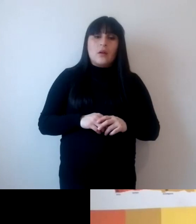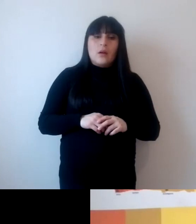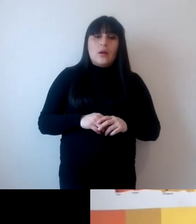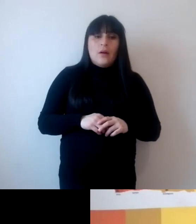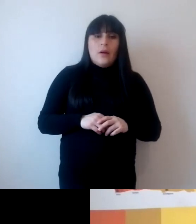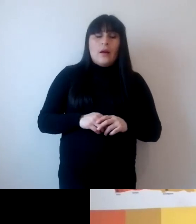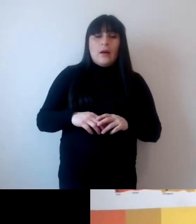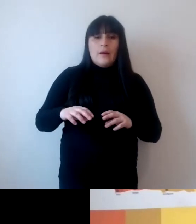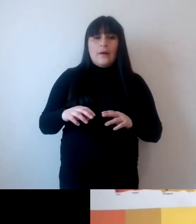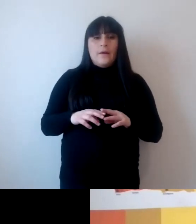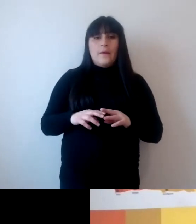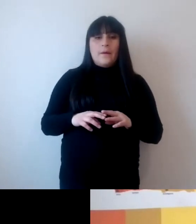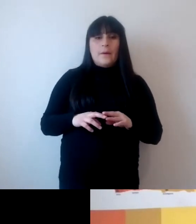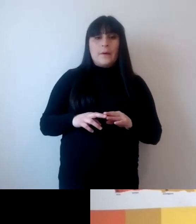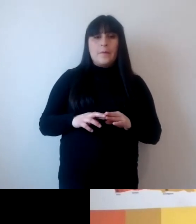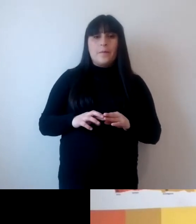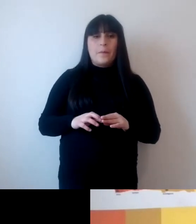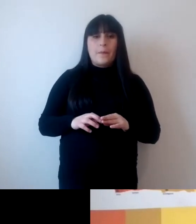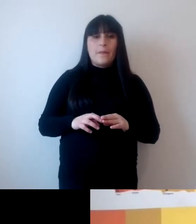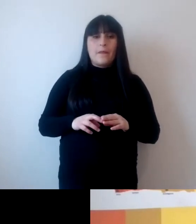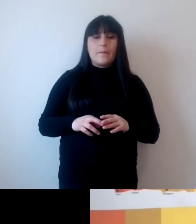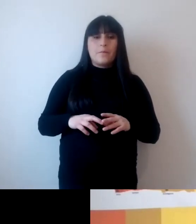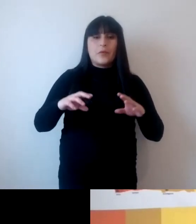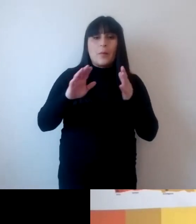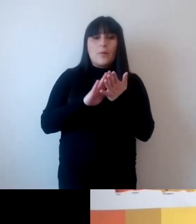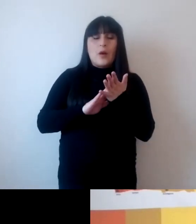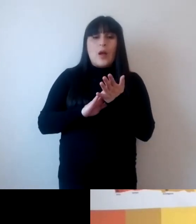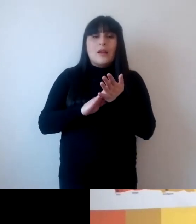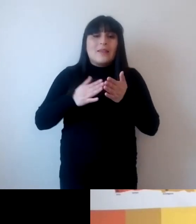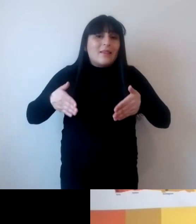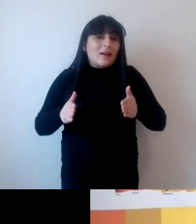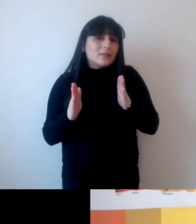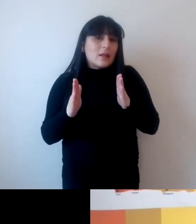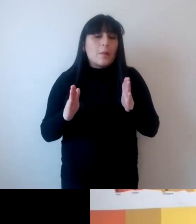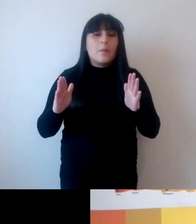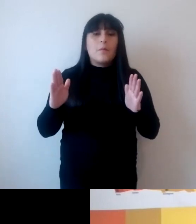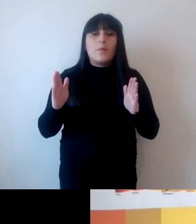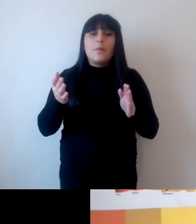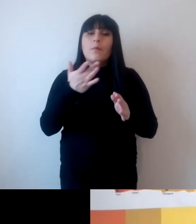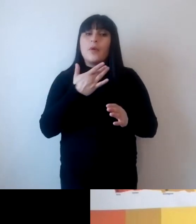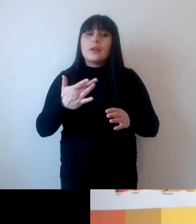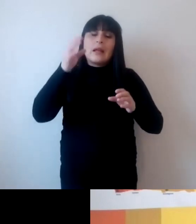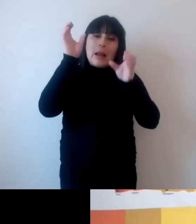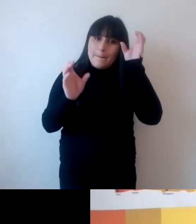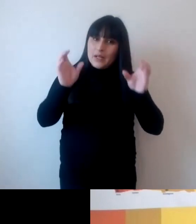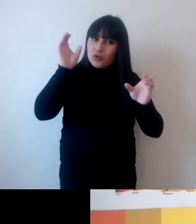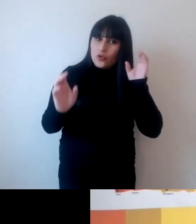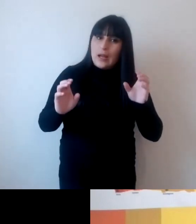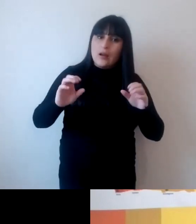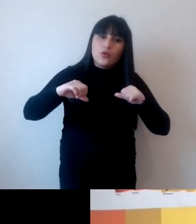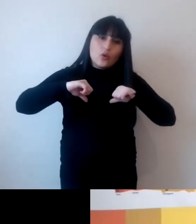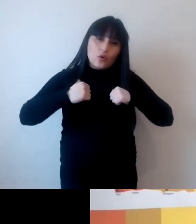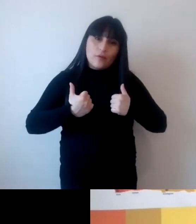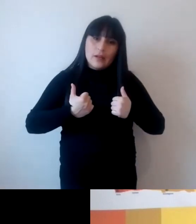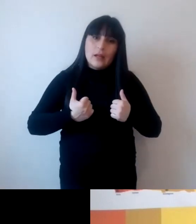líder entre comillas era un adolescente surge porque precisamente las personas en esa edad están en un momento